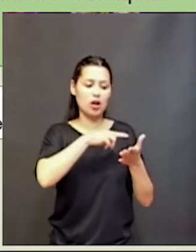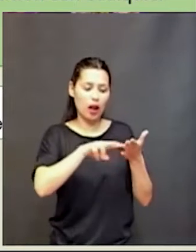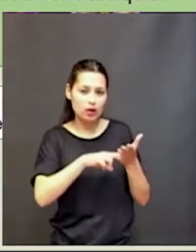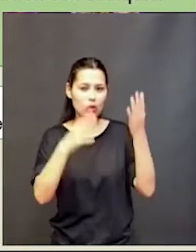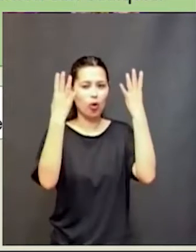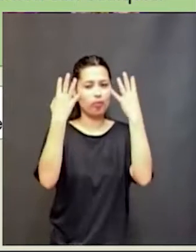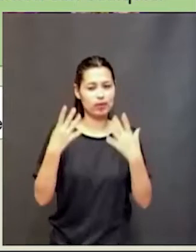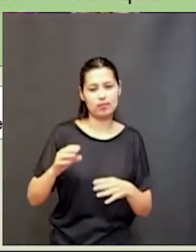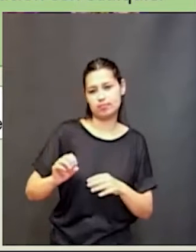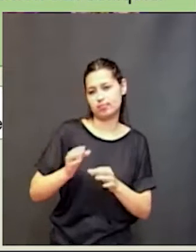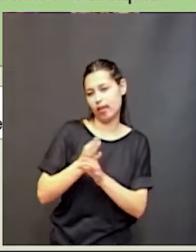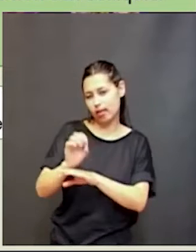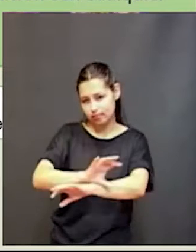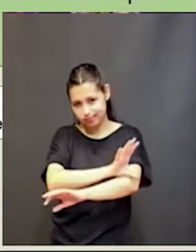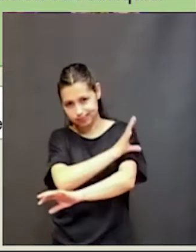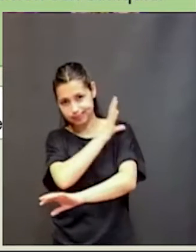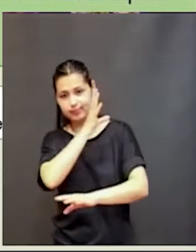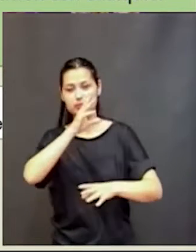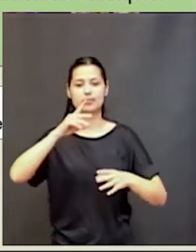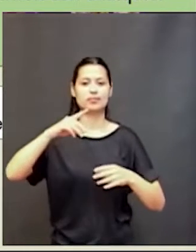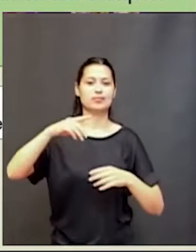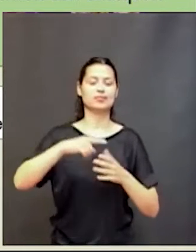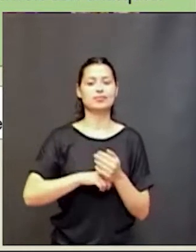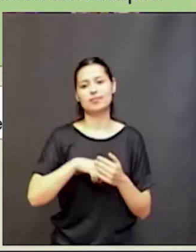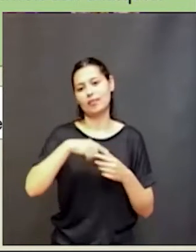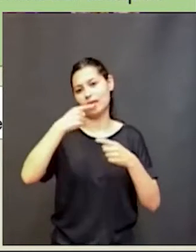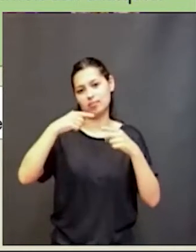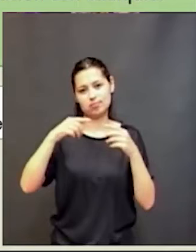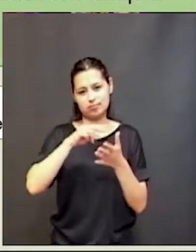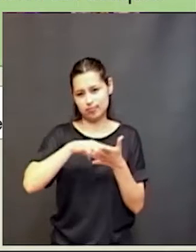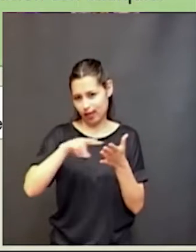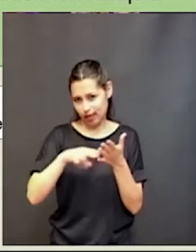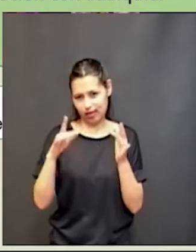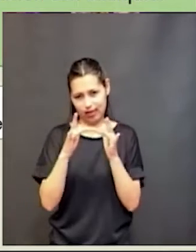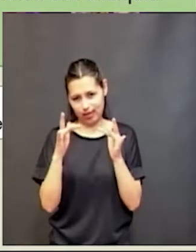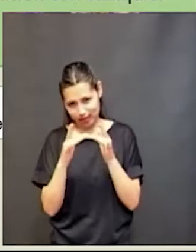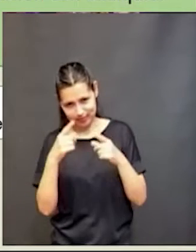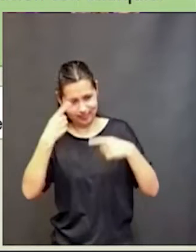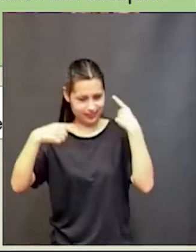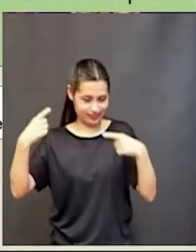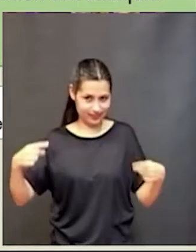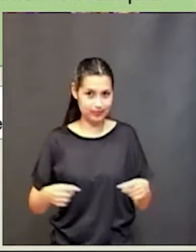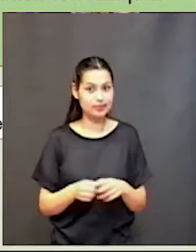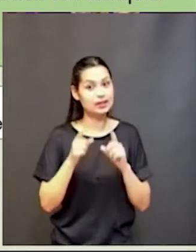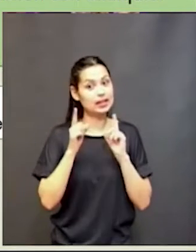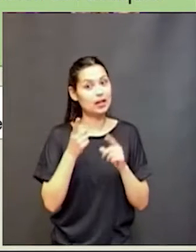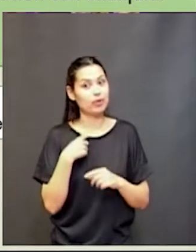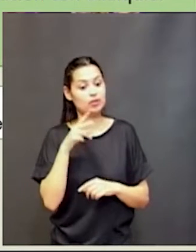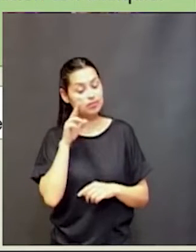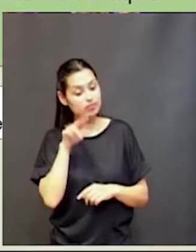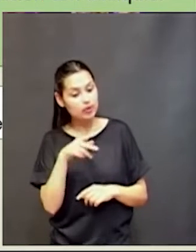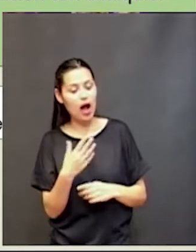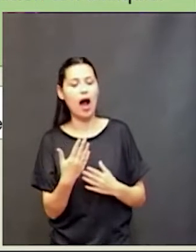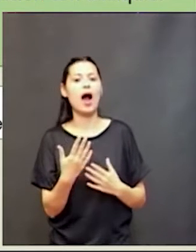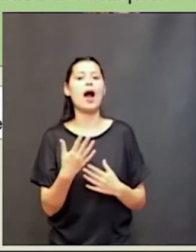educación emocional, de la alfabetización digital, y también nos permiten detectar un problema cuando nos encontramos con